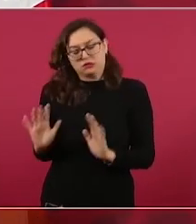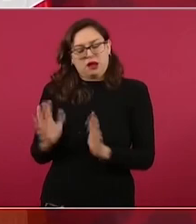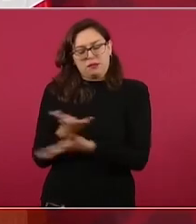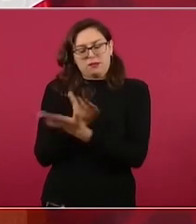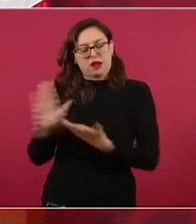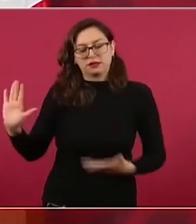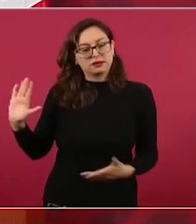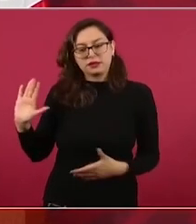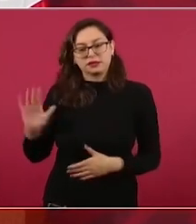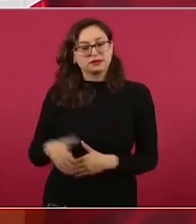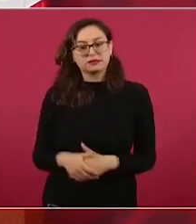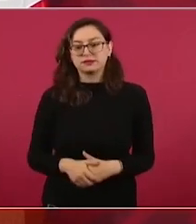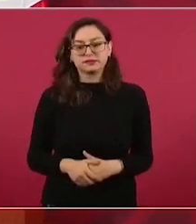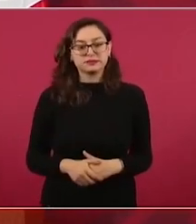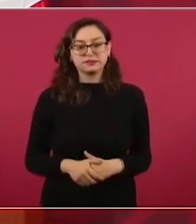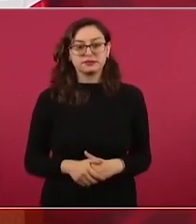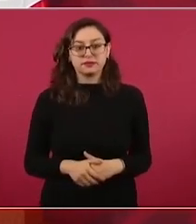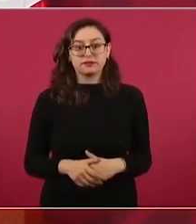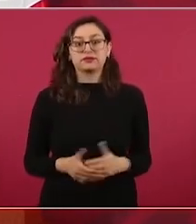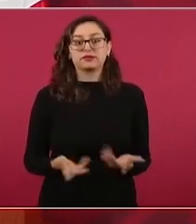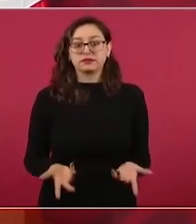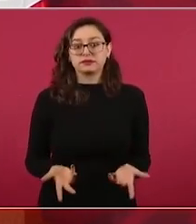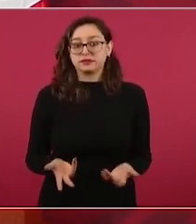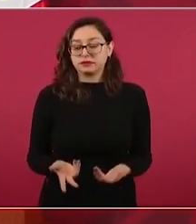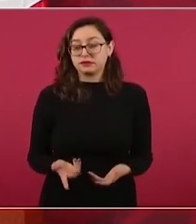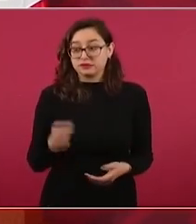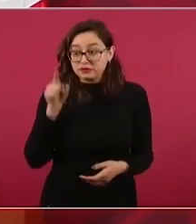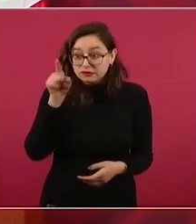y repito su hitlerismo